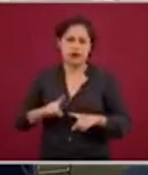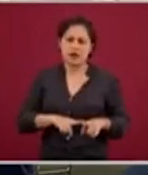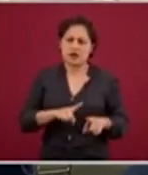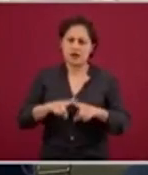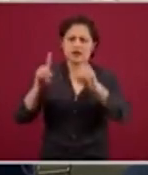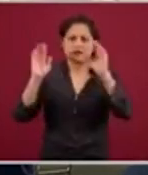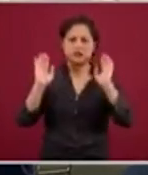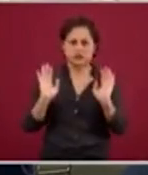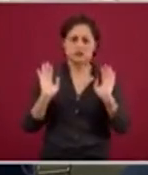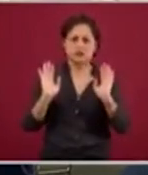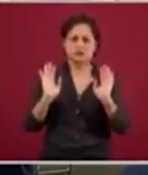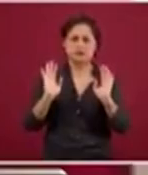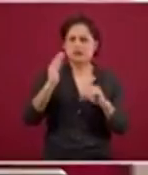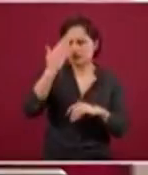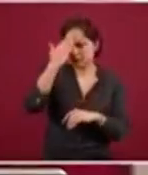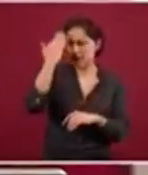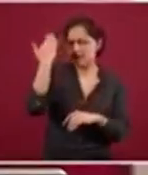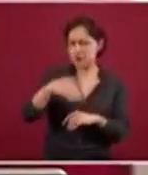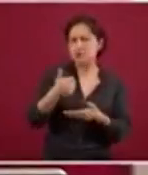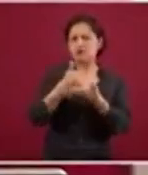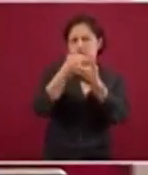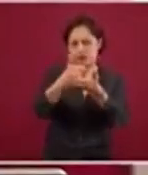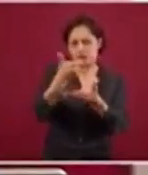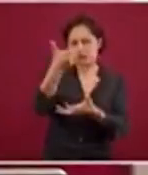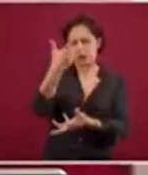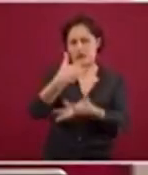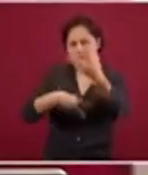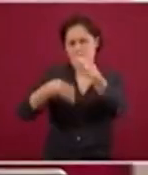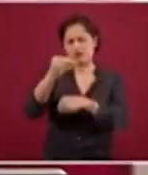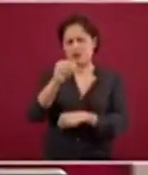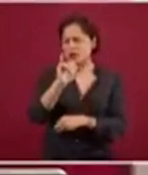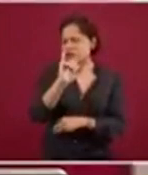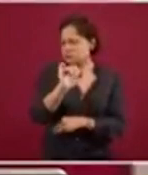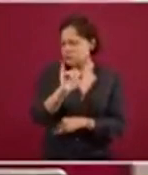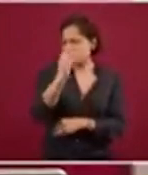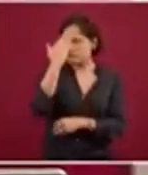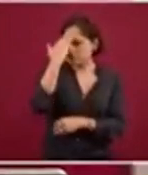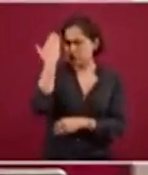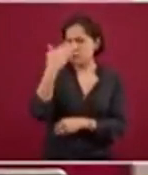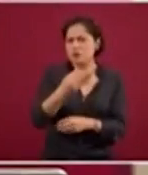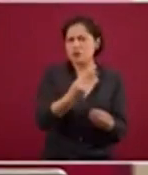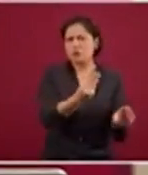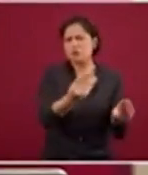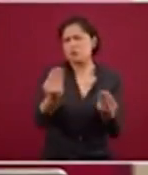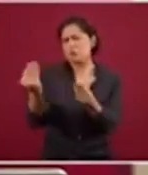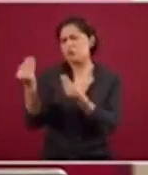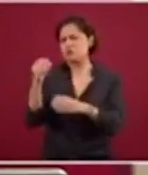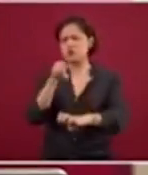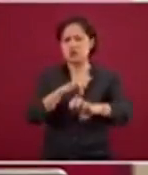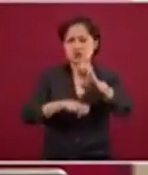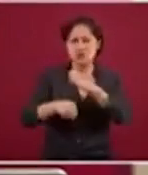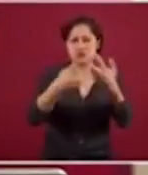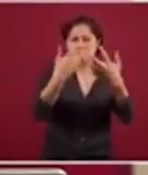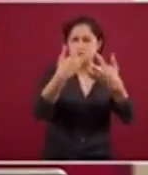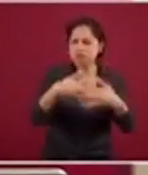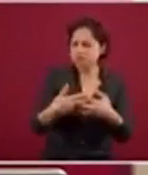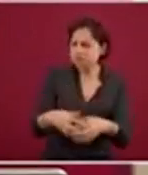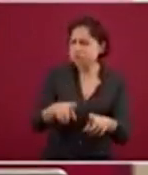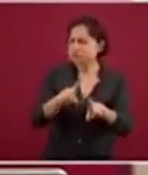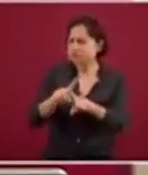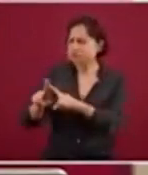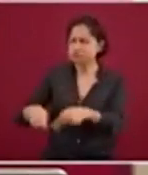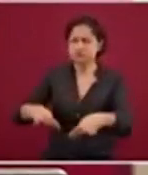Entonces, hemos recibido una extensa colección de peticiones, de cartas,